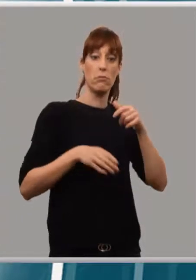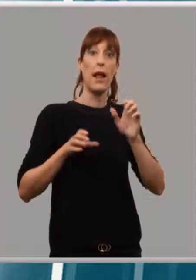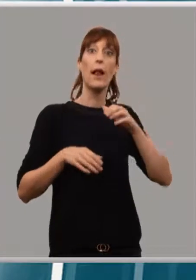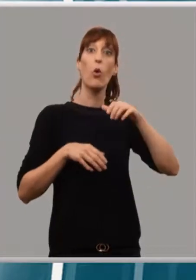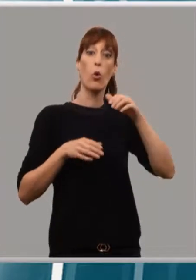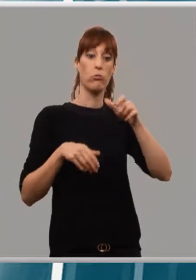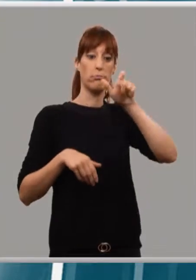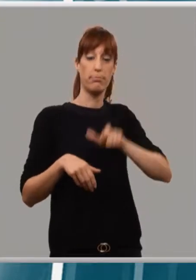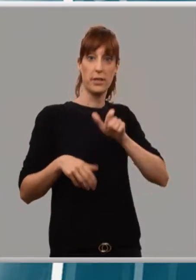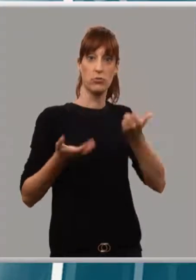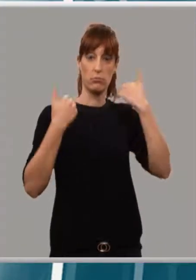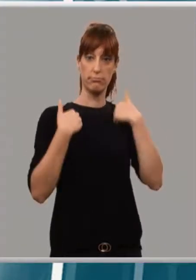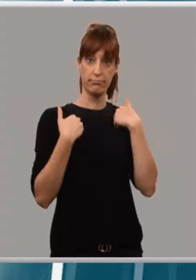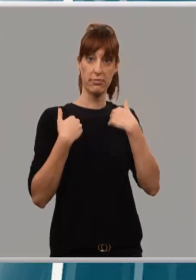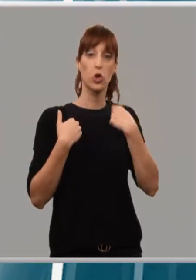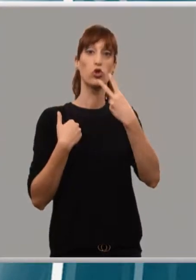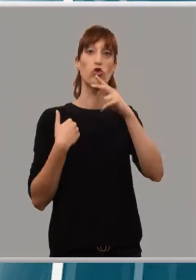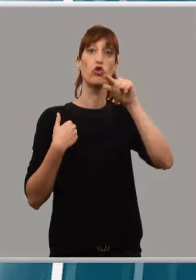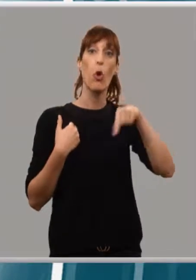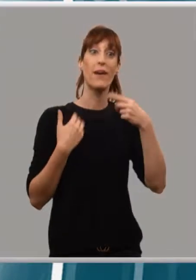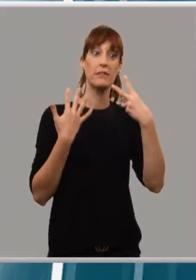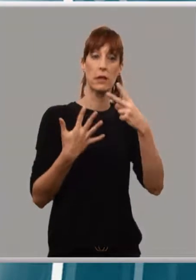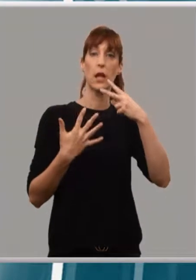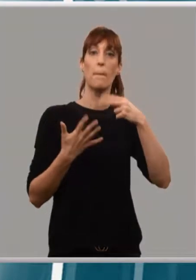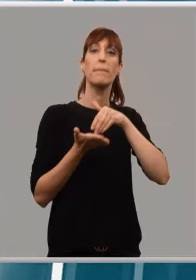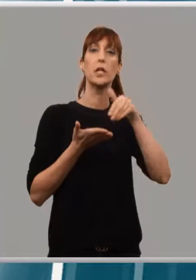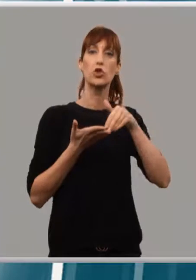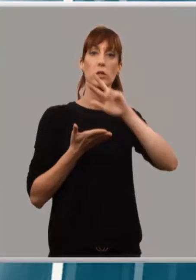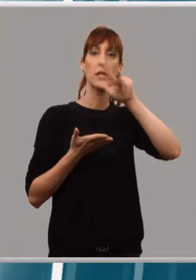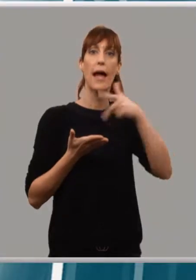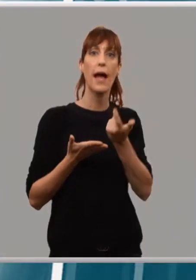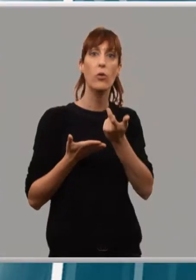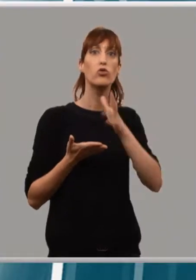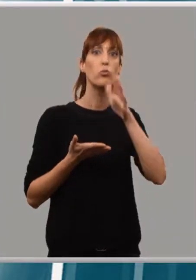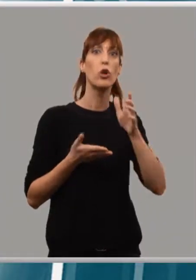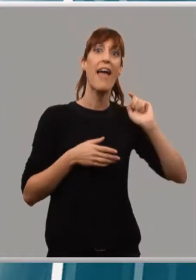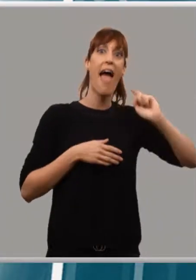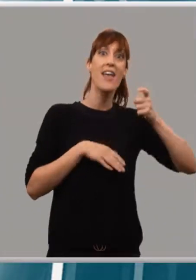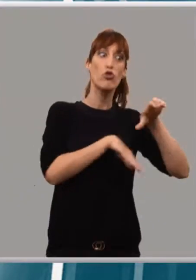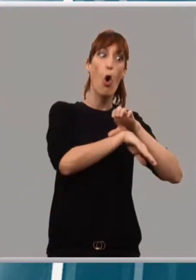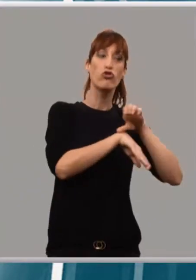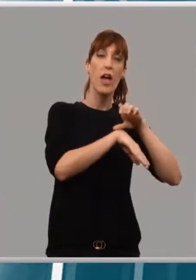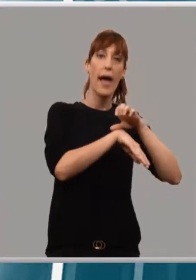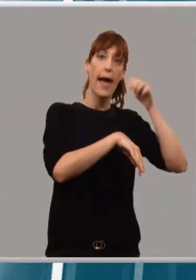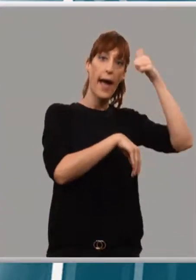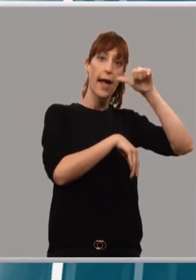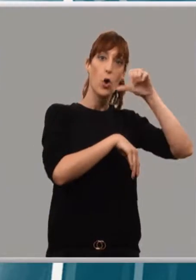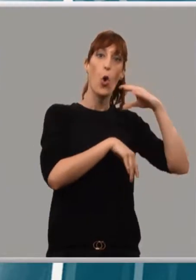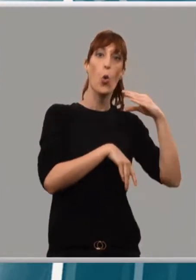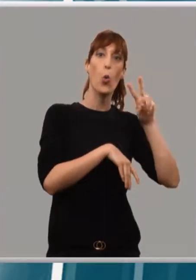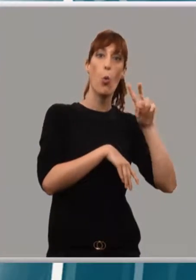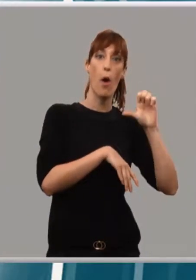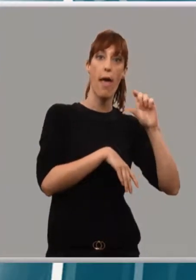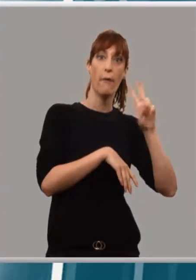,7 millones, está incompleta por las obras comprometidas por el ex consejero Carlos Cuevas cuando el anterior gobierno